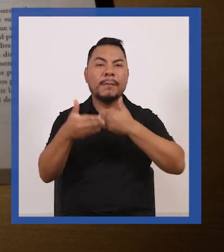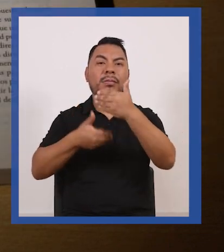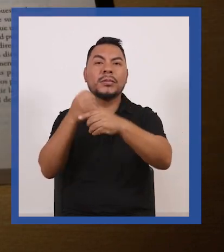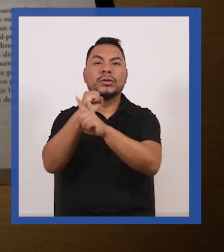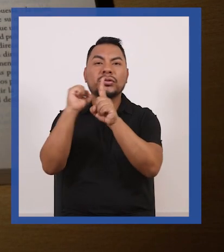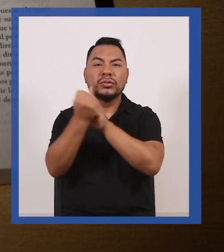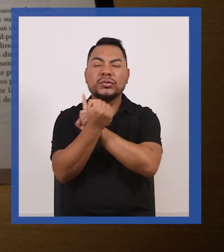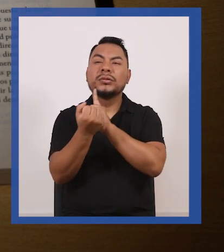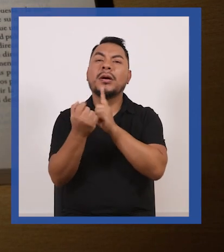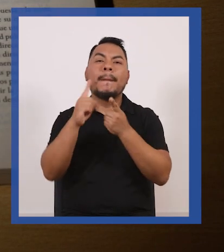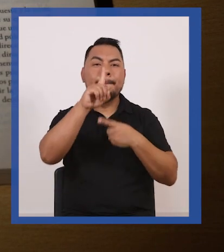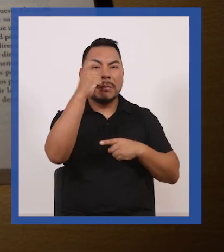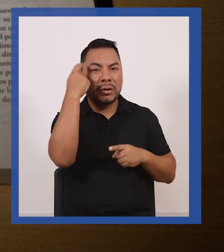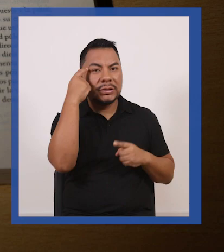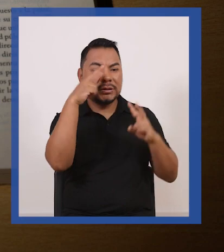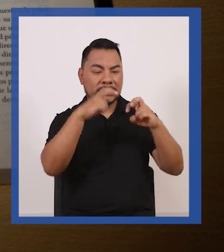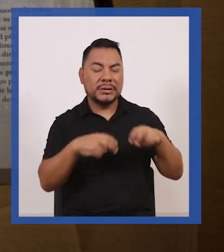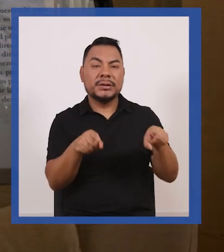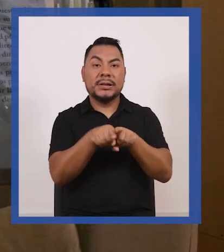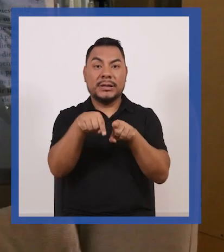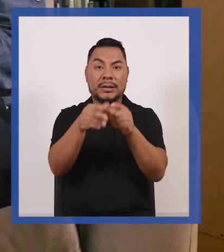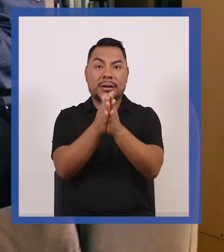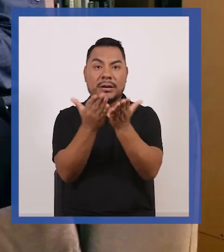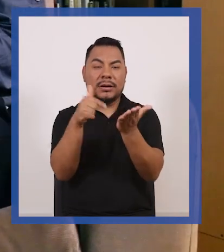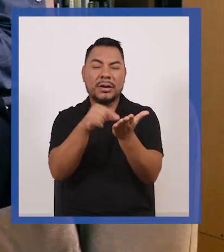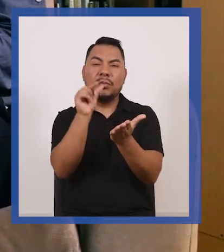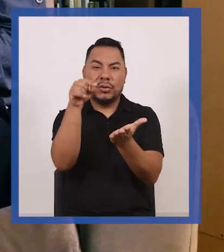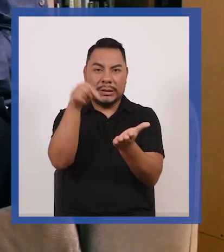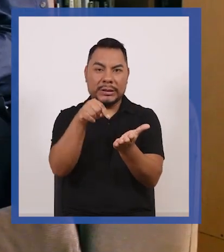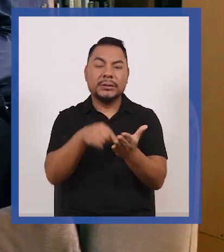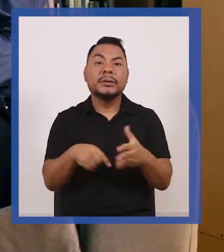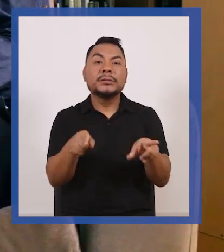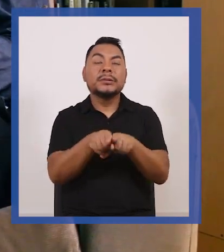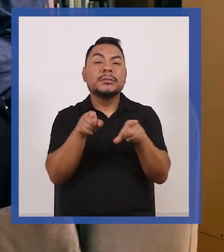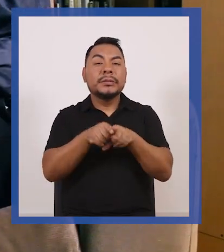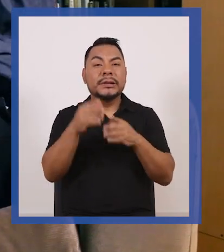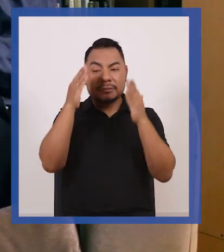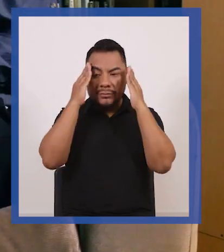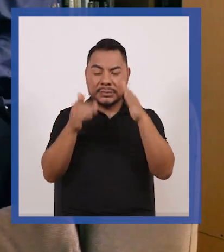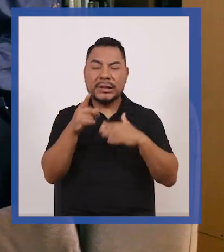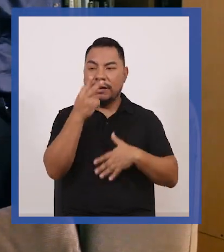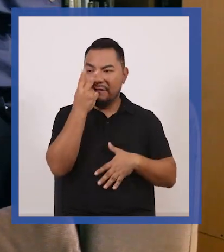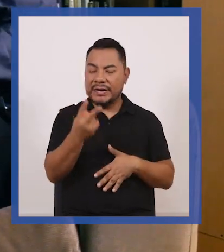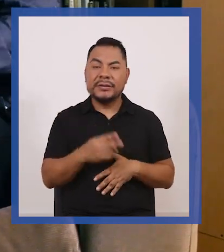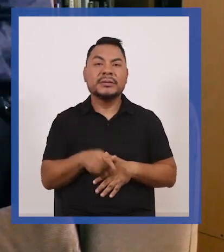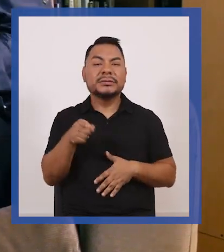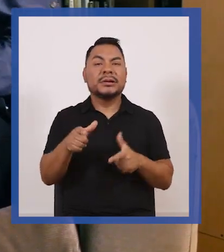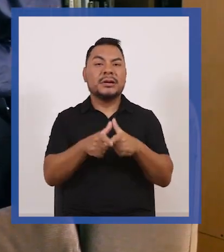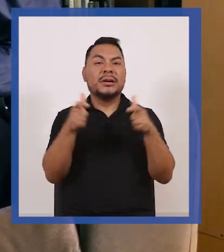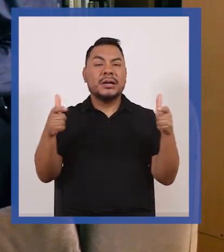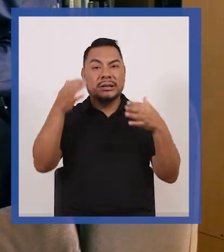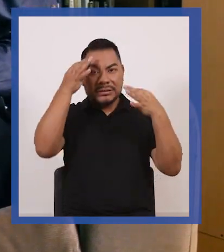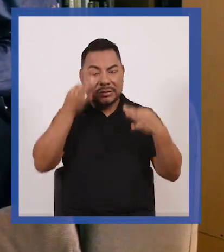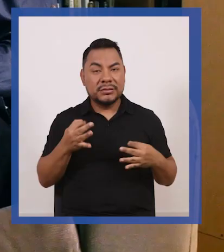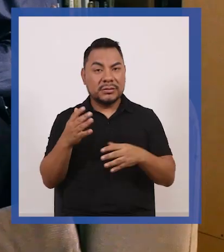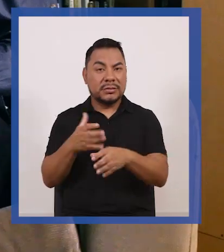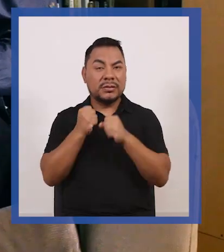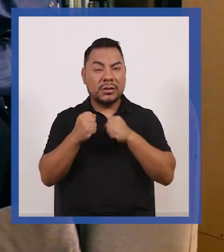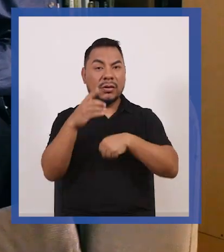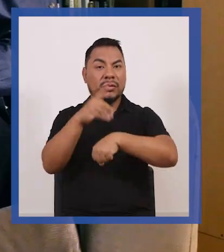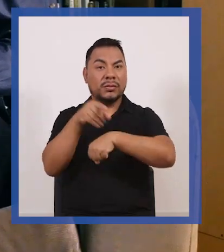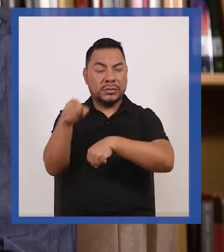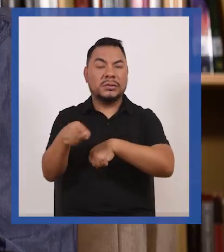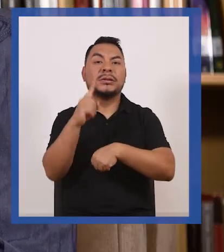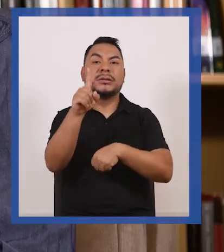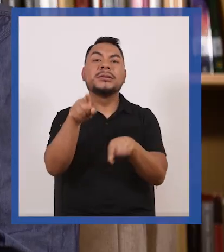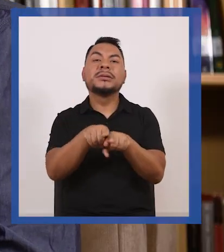procesos sociales políticos y este libro hace un poco eso no solamente se ocupa de ver las grandes decisiones tomadas por los